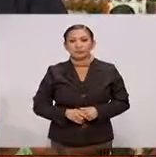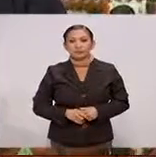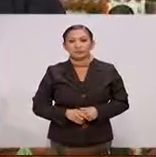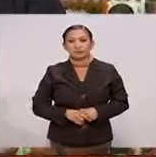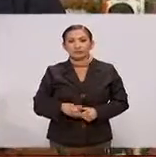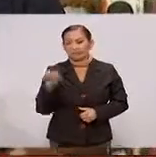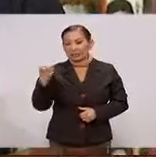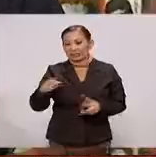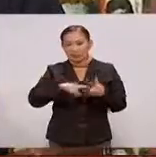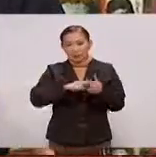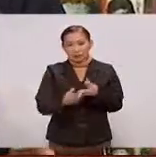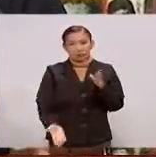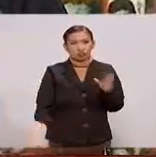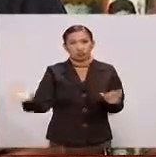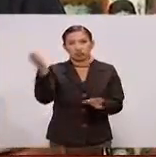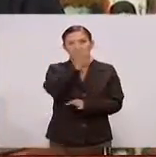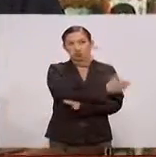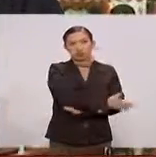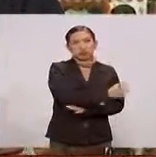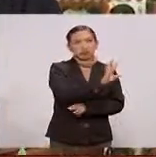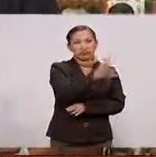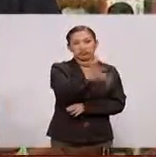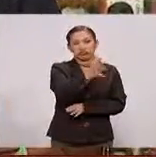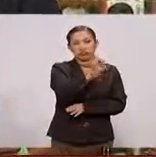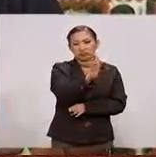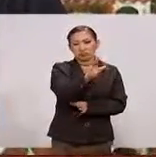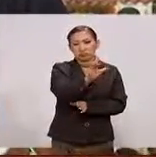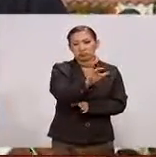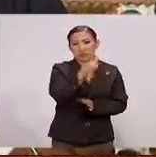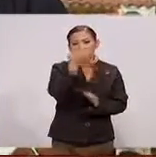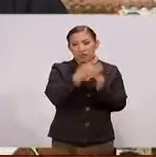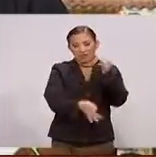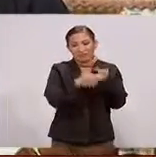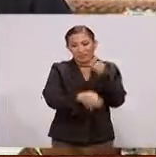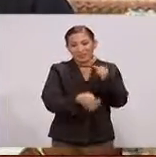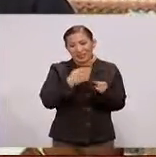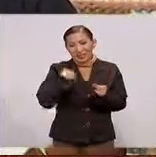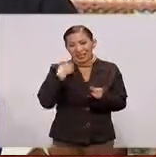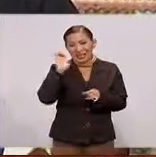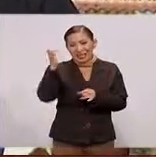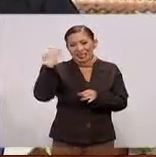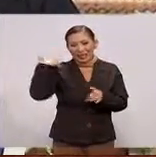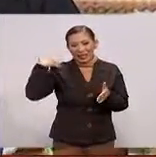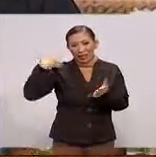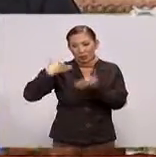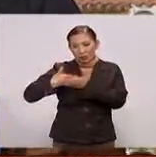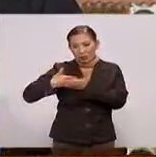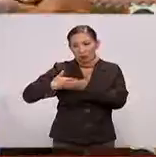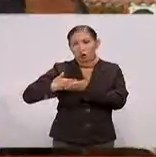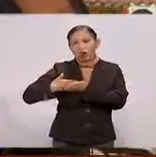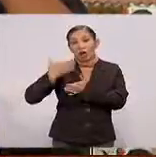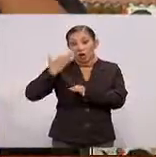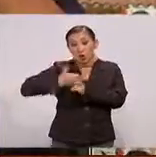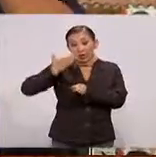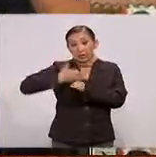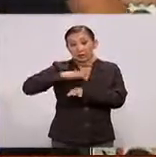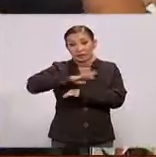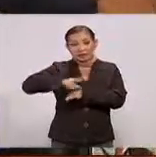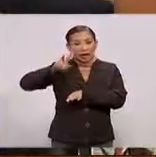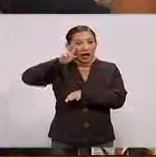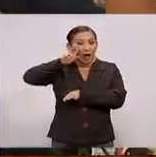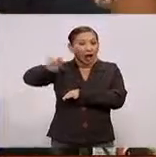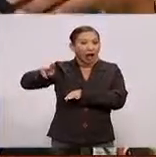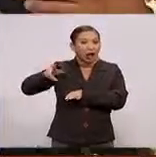Este inició Más o menos A fines del mes De enero Entonces ahorita Ya se están